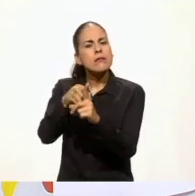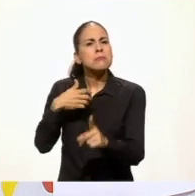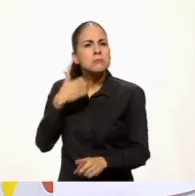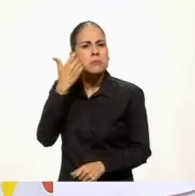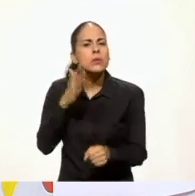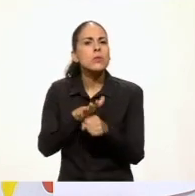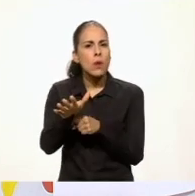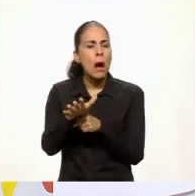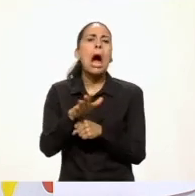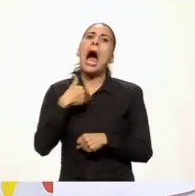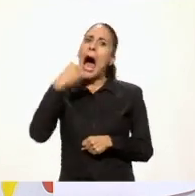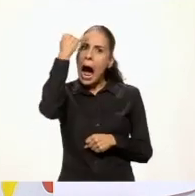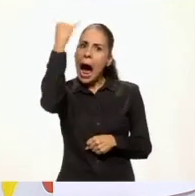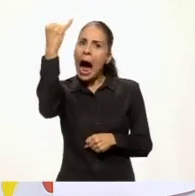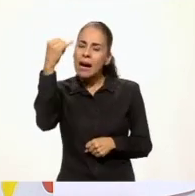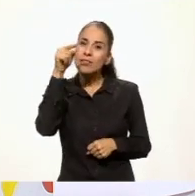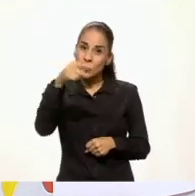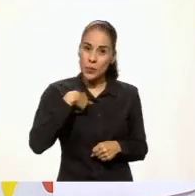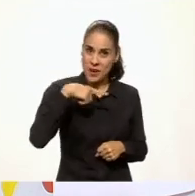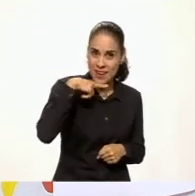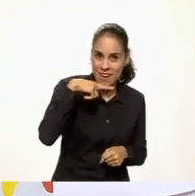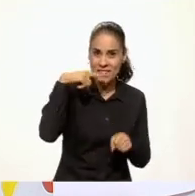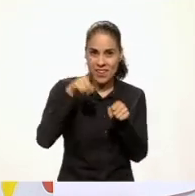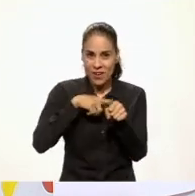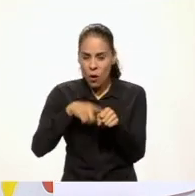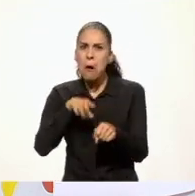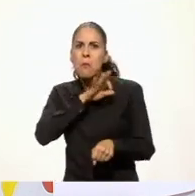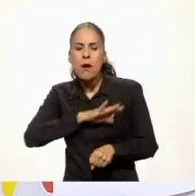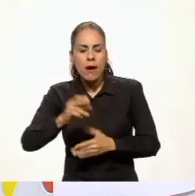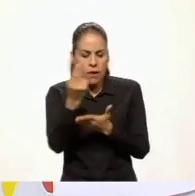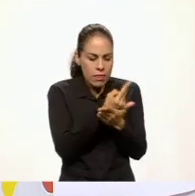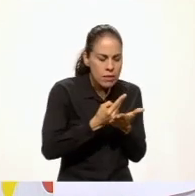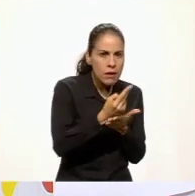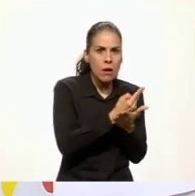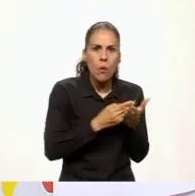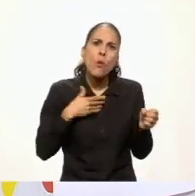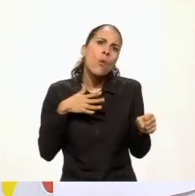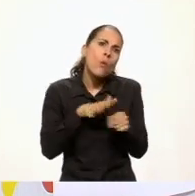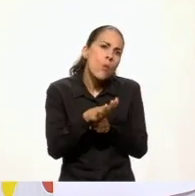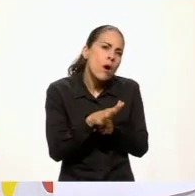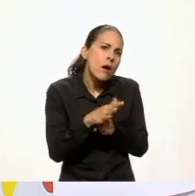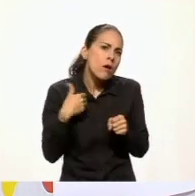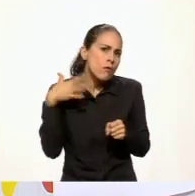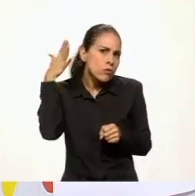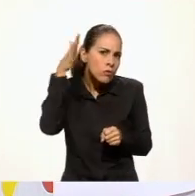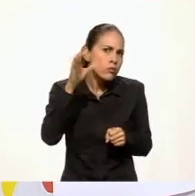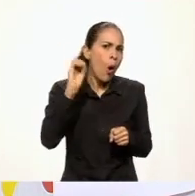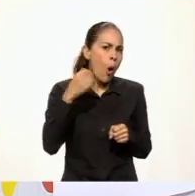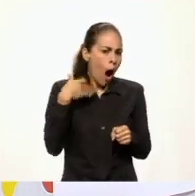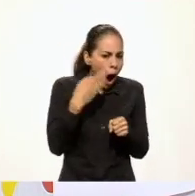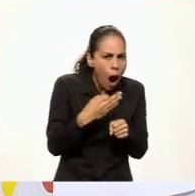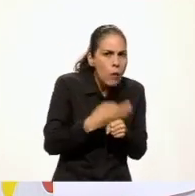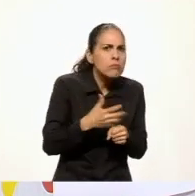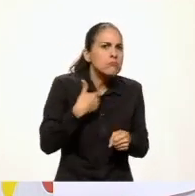con tus lápices y colores puedes hacer un dibujo de lo que te gustaría ser o hacer desde ahora o cuando seas mayor.